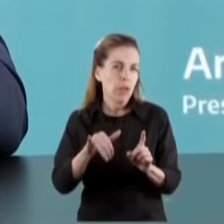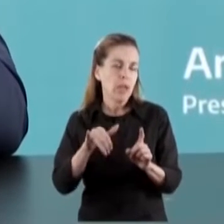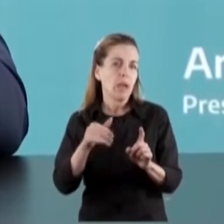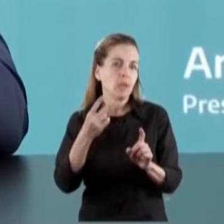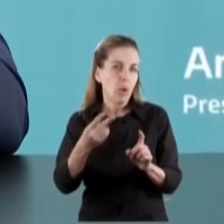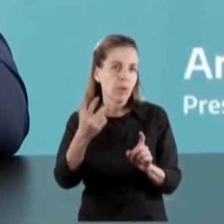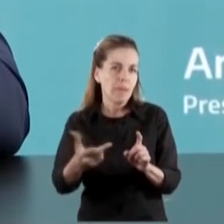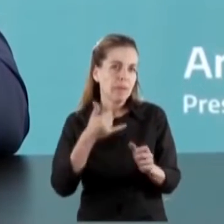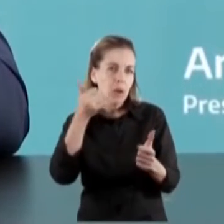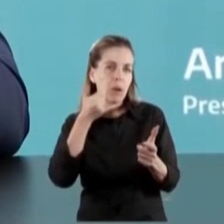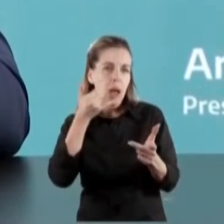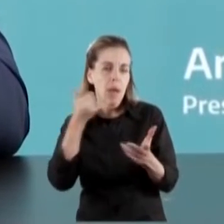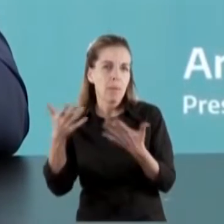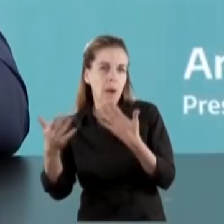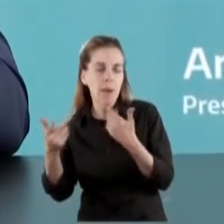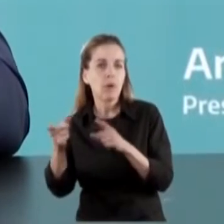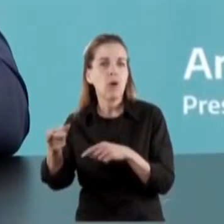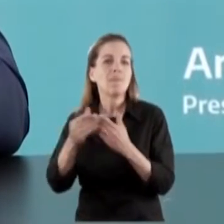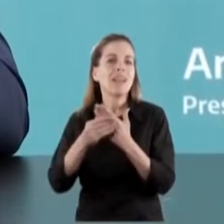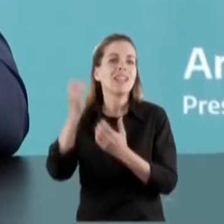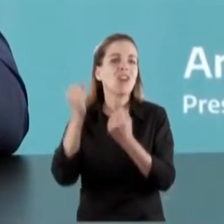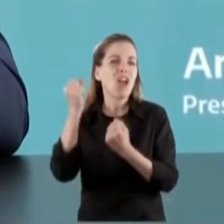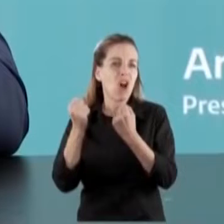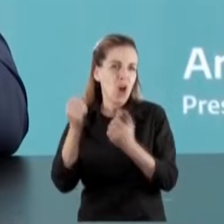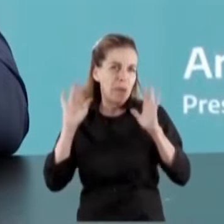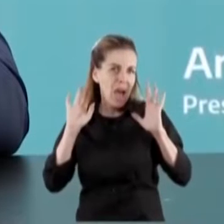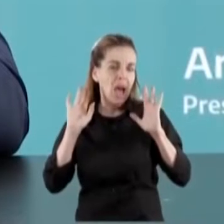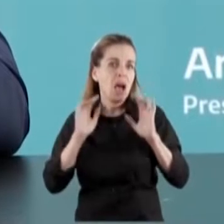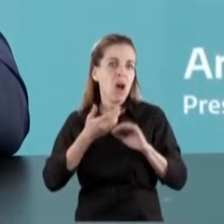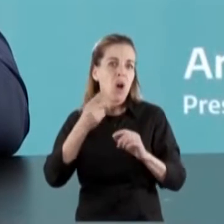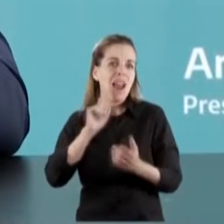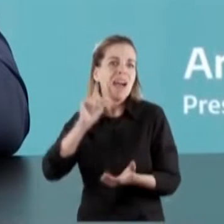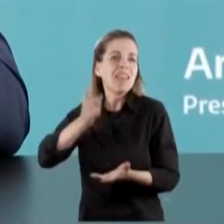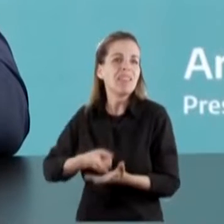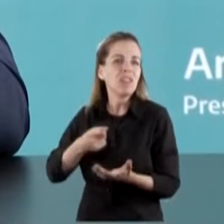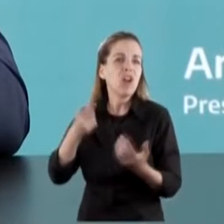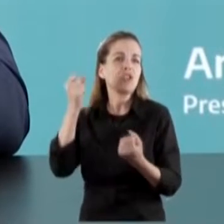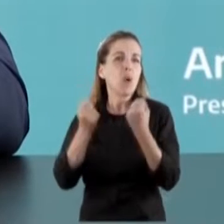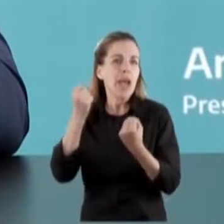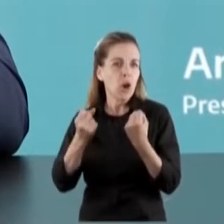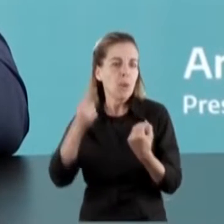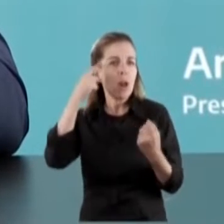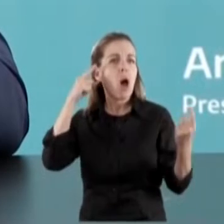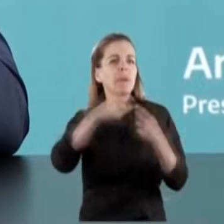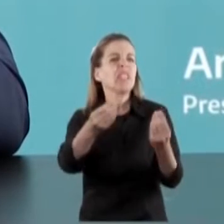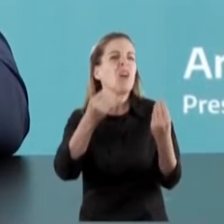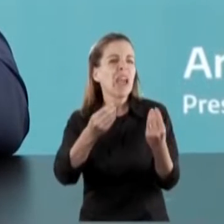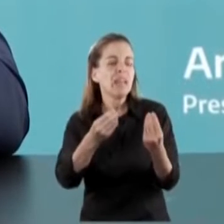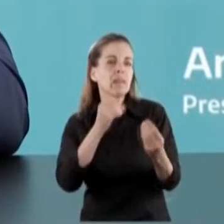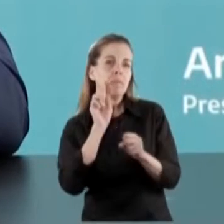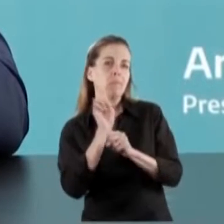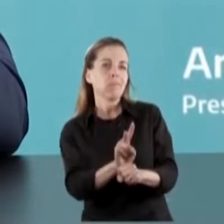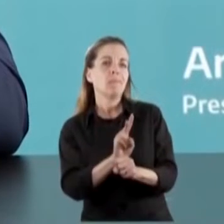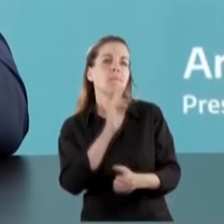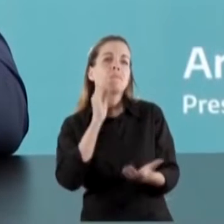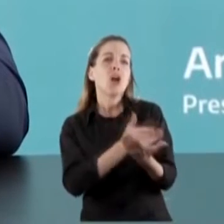tres veces por día, digamos, y lo que se busca efectivamente con las medidas es no detener lo que es la producción, la